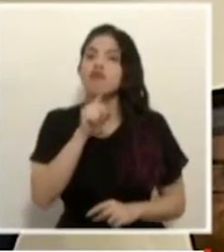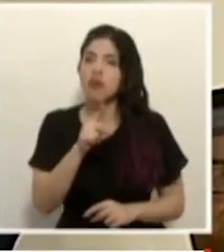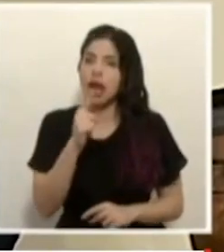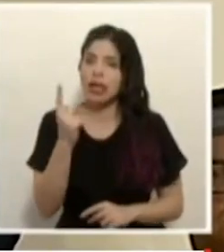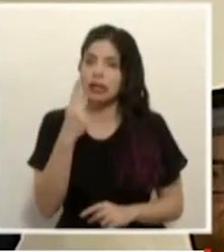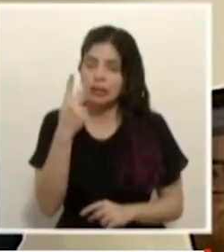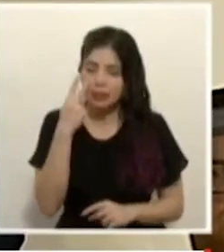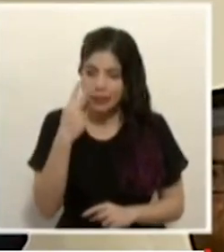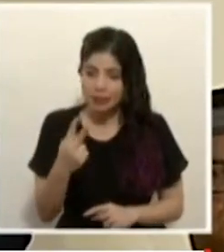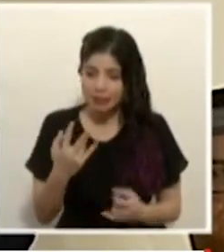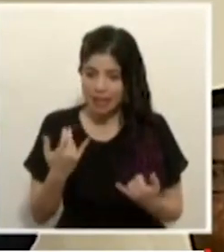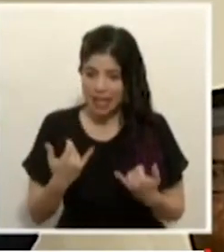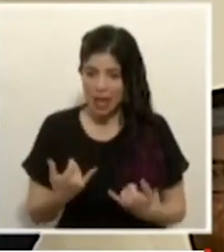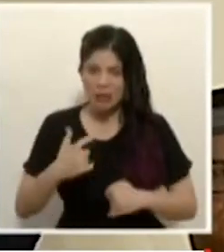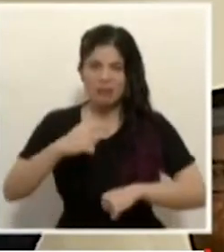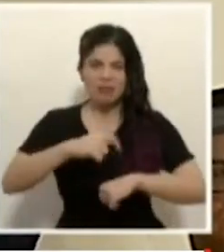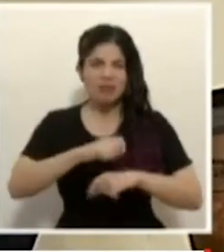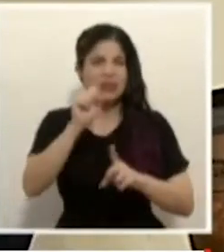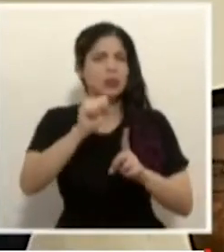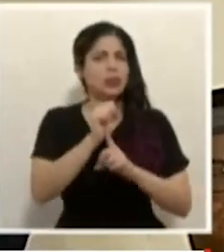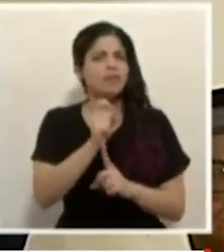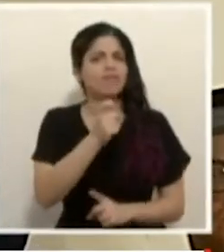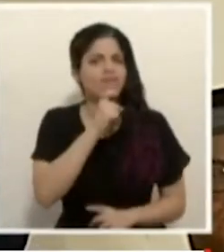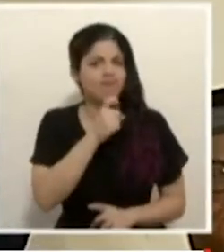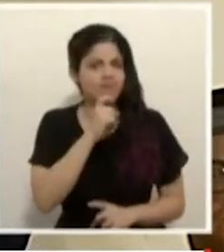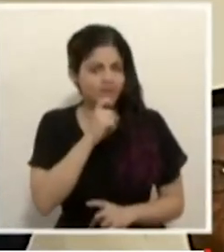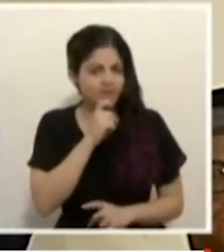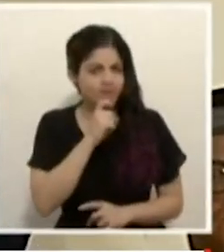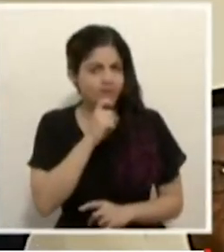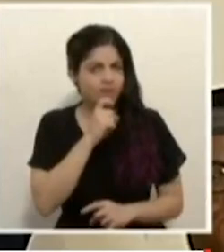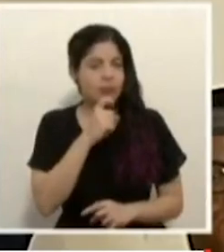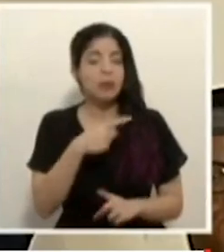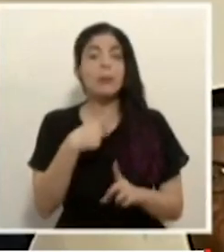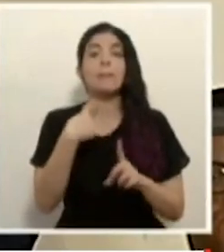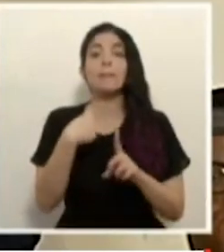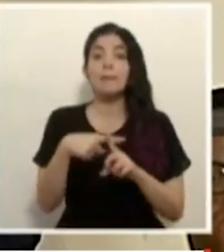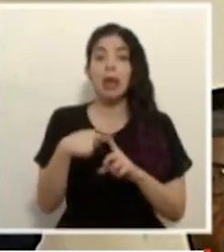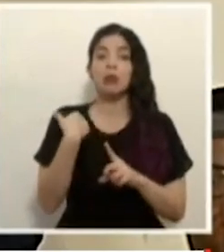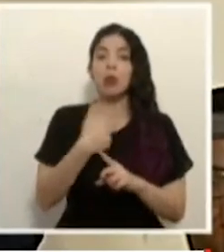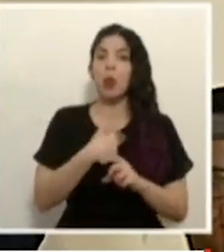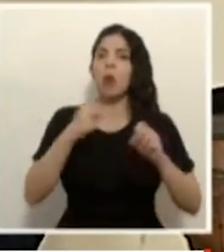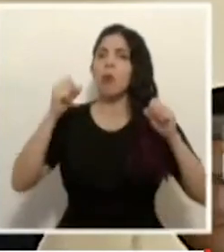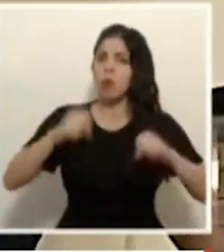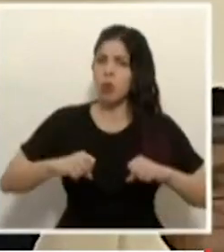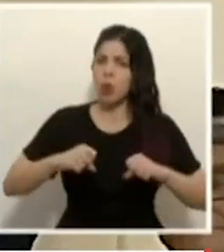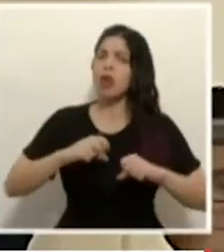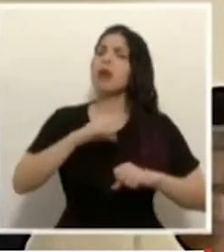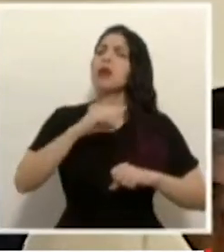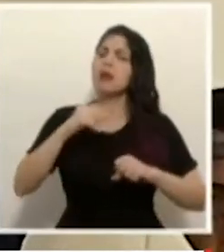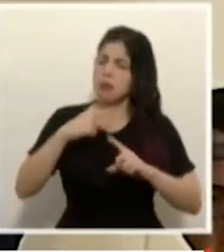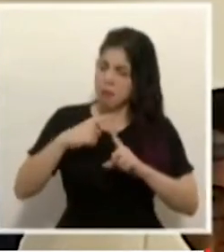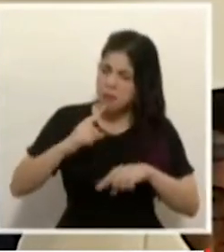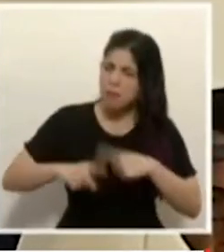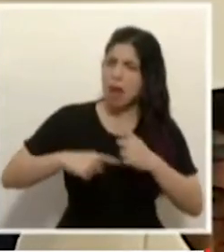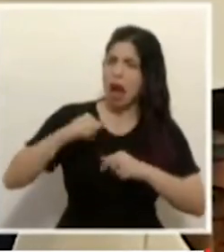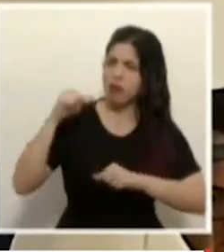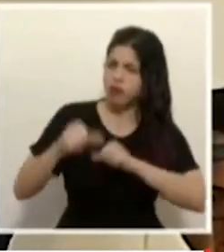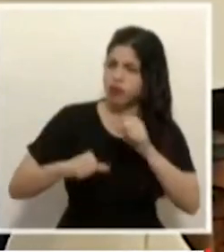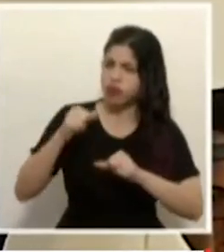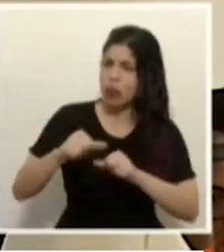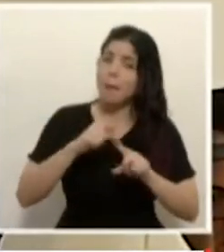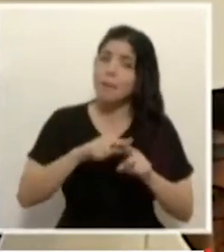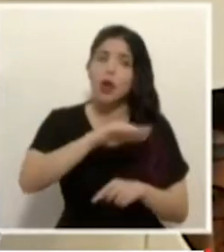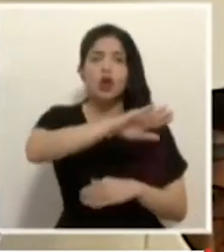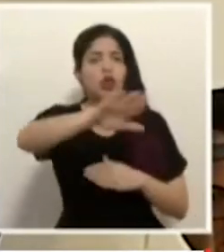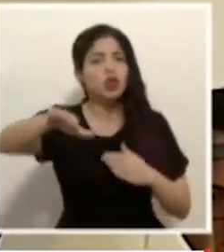que estamos en un momento difícil y de que podemos y vamos a salir adelante. Pero cada quien tiene que poner su